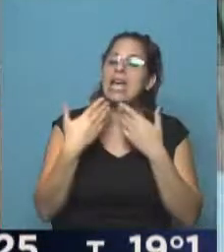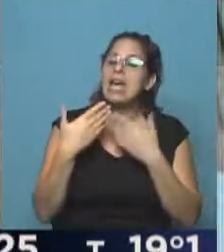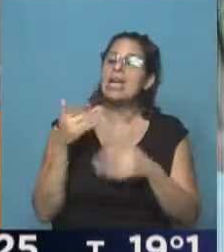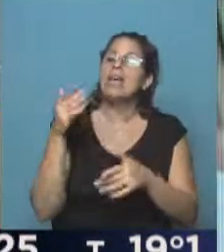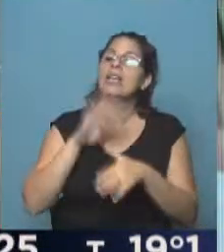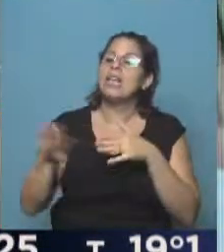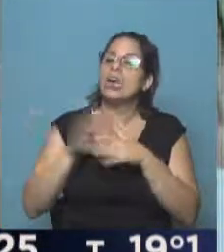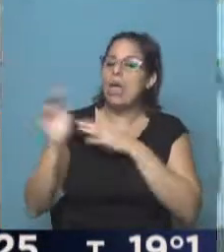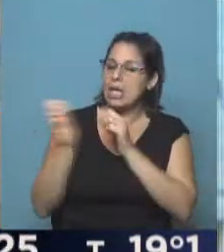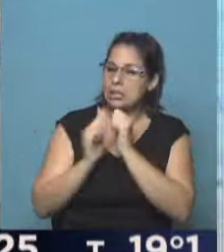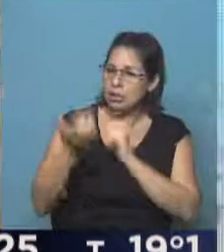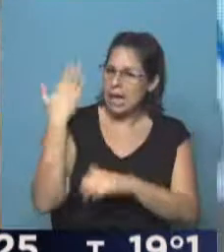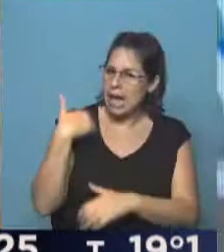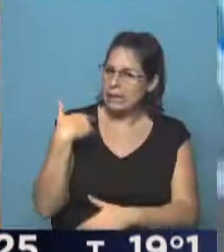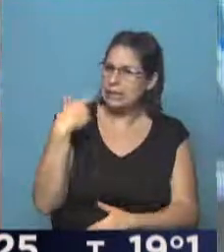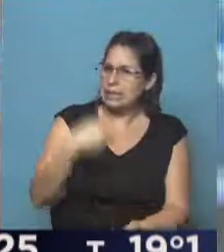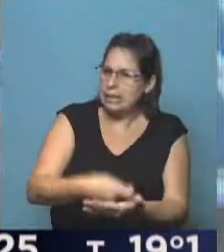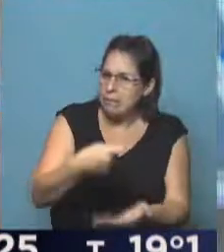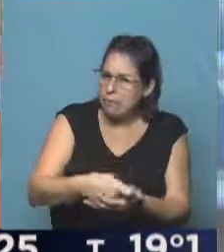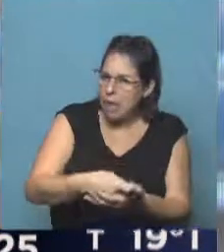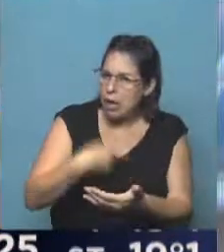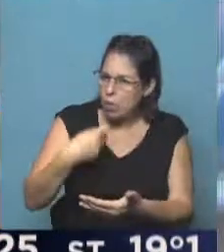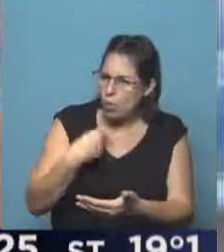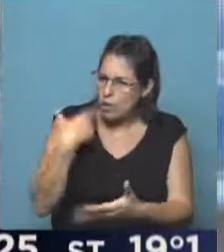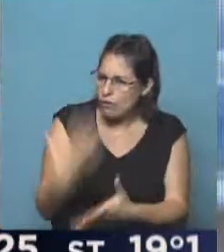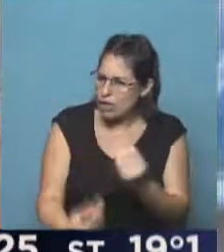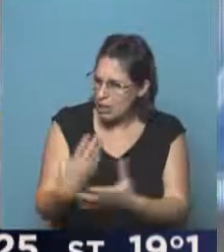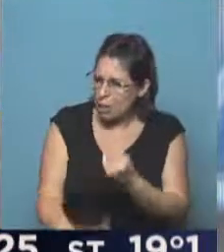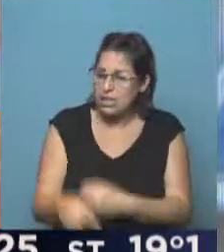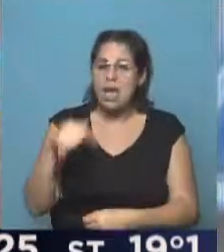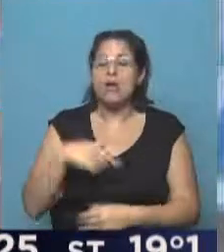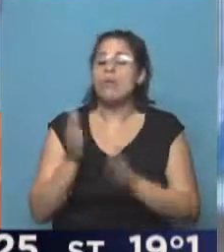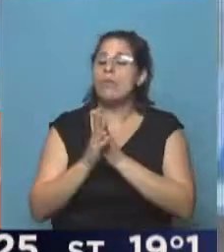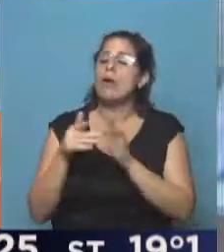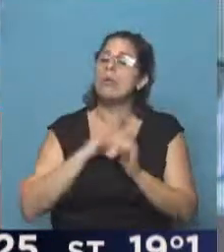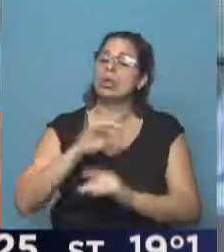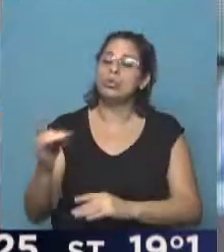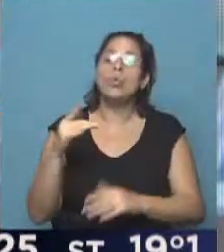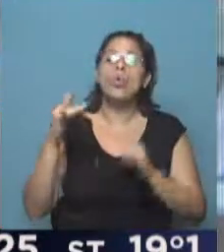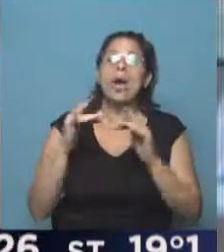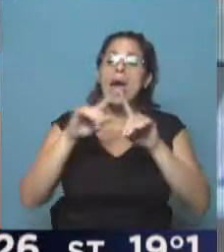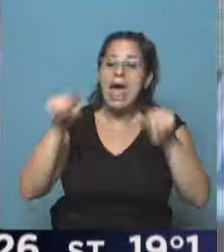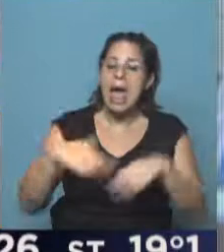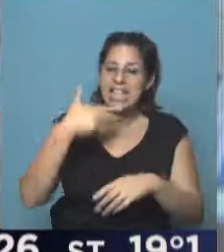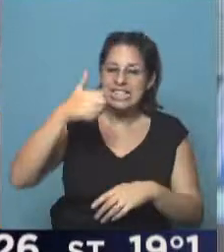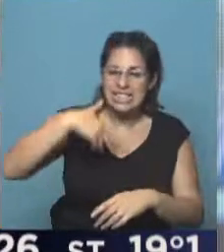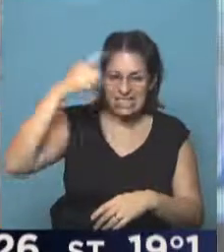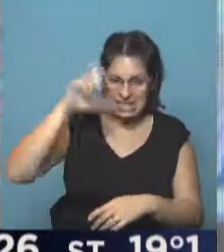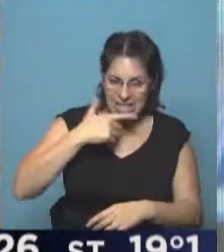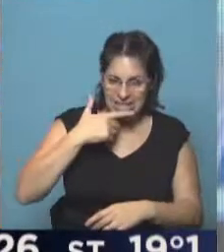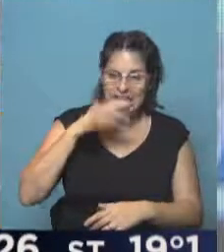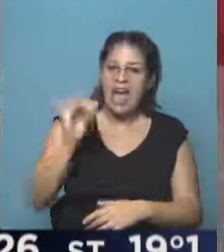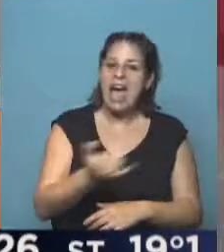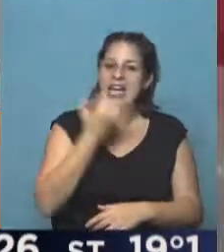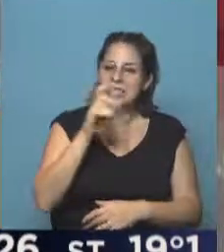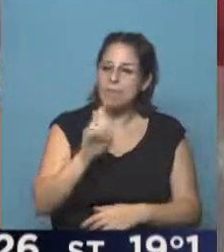Se ve que se le estaba pagando de forma incorrecta la jubilación. Así que te pedimos que te metas en la página de ANSES y ahí aceptes los